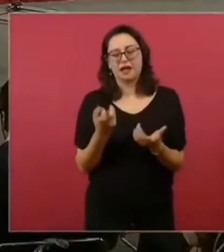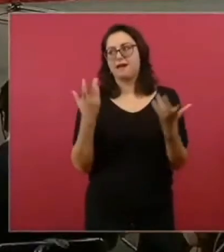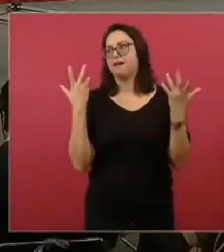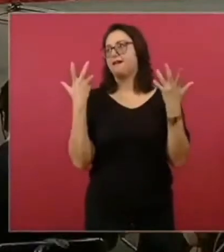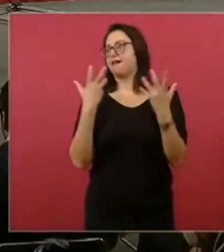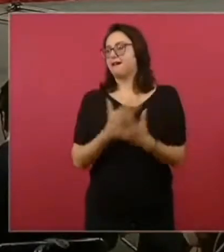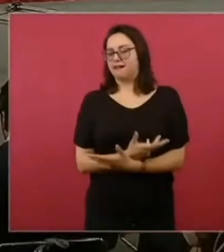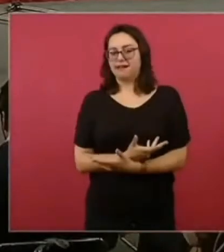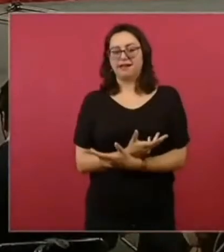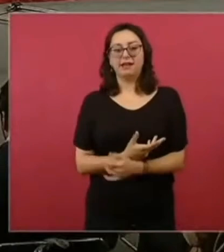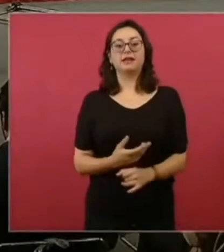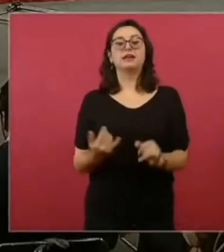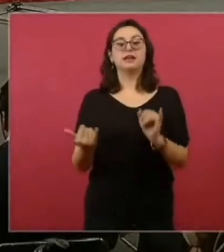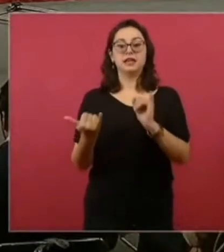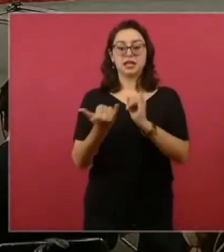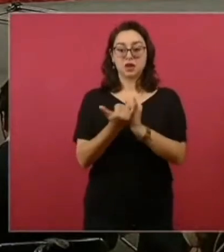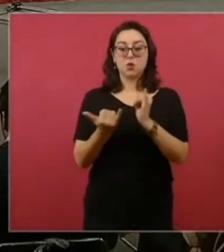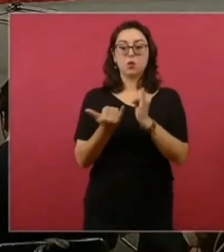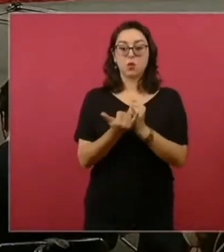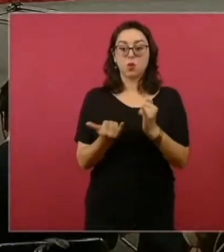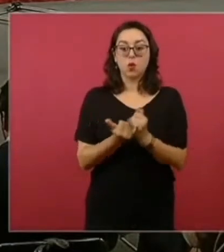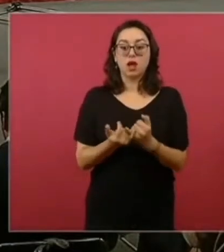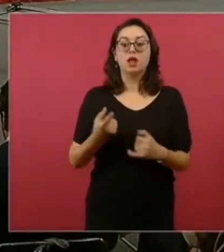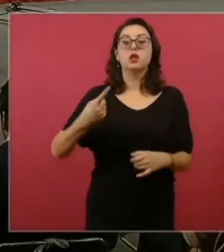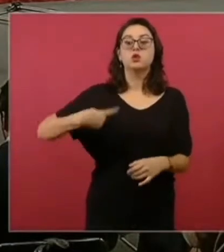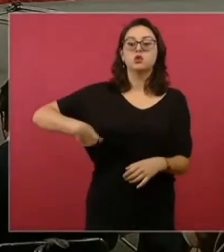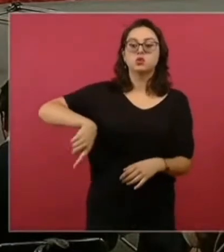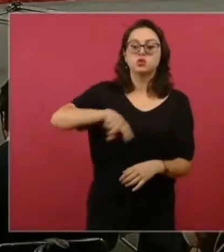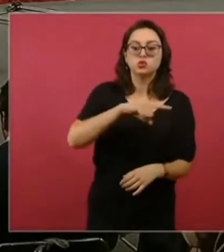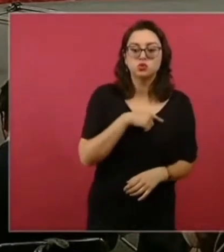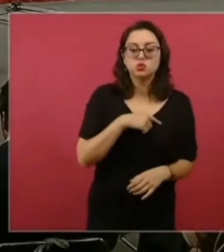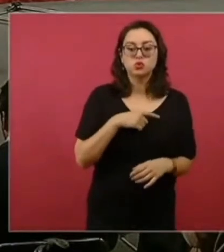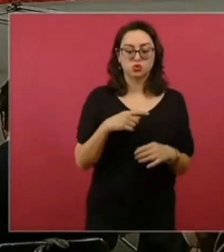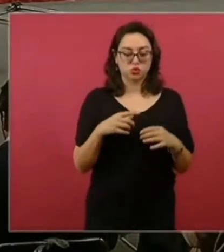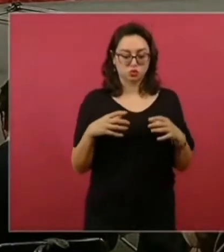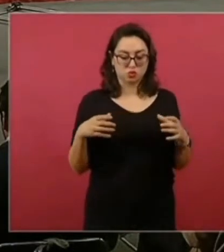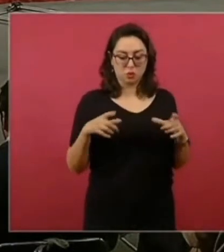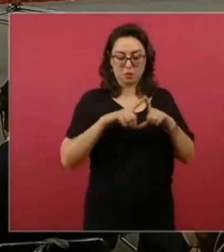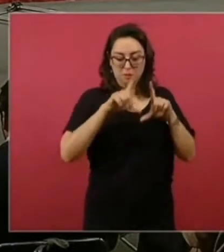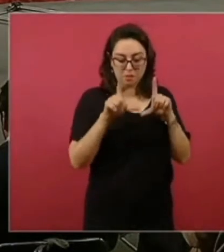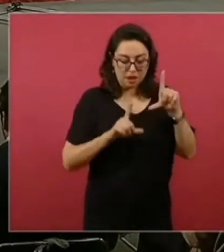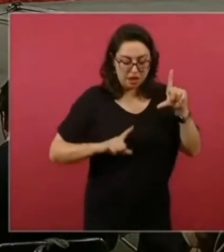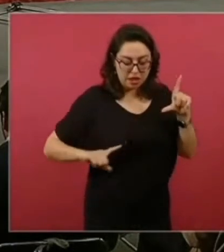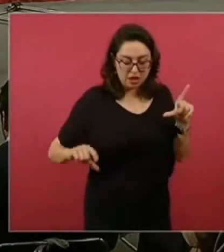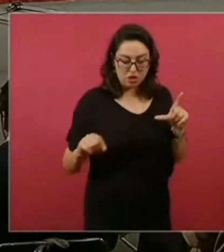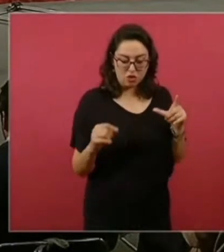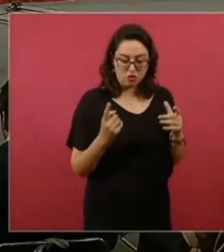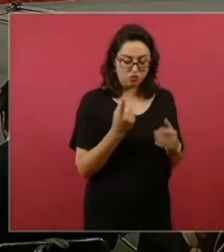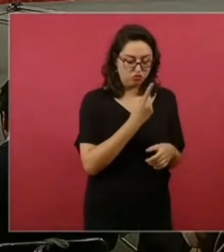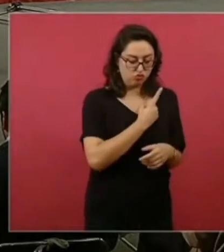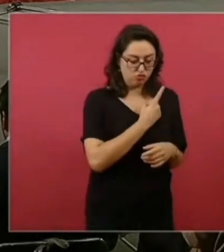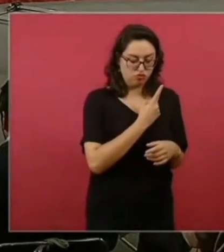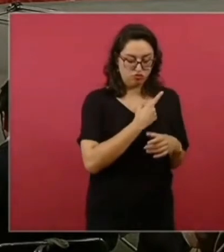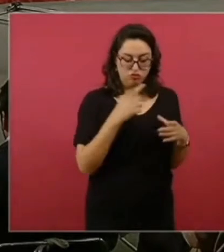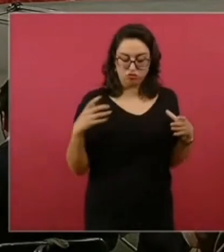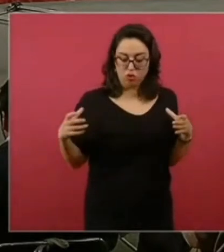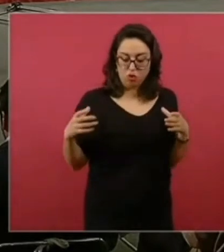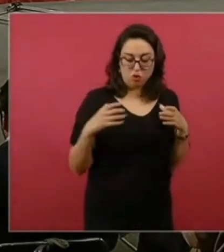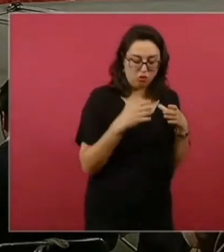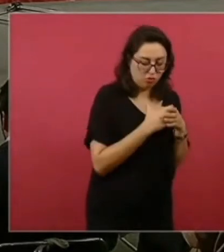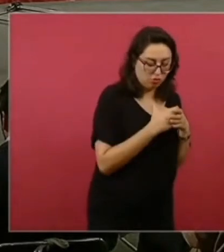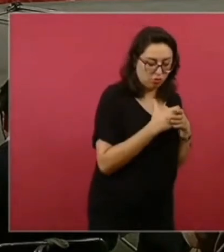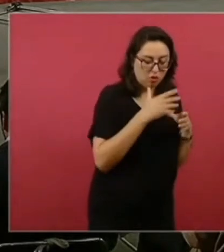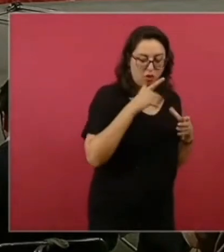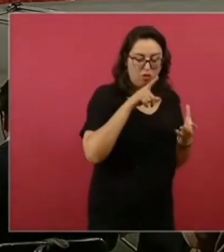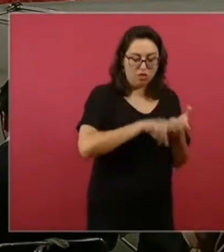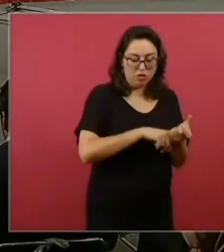que al general desarrollo no lo podemos hacer de manera aislada como país, porque efectivamente, como dice el presidente, no es con